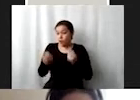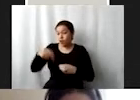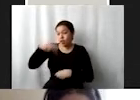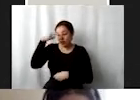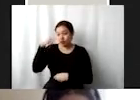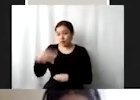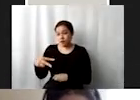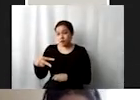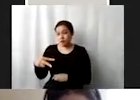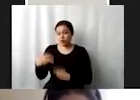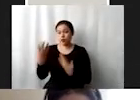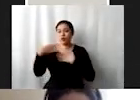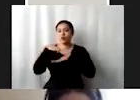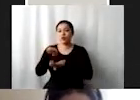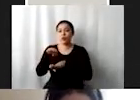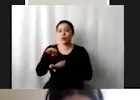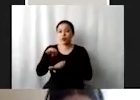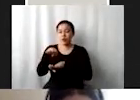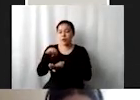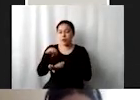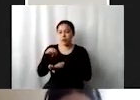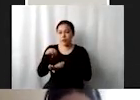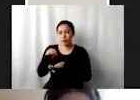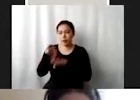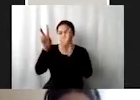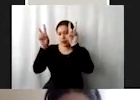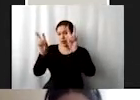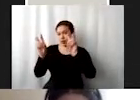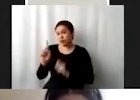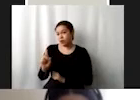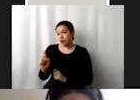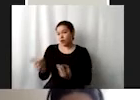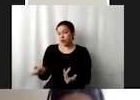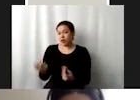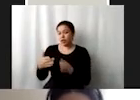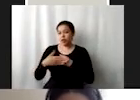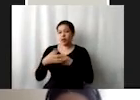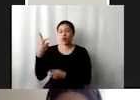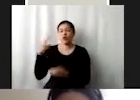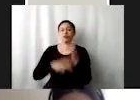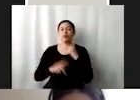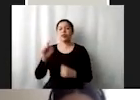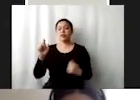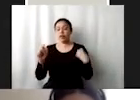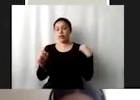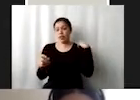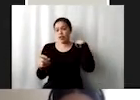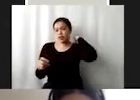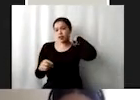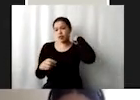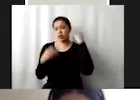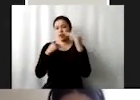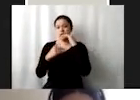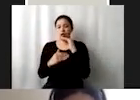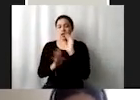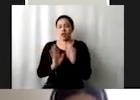sobre sobre este tema bueno de aquí a 2020 proteger restablecer ecosistemas relacionados